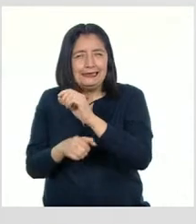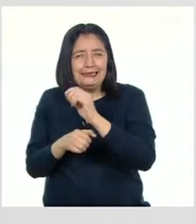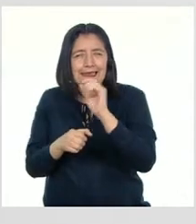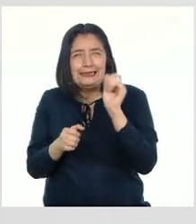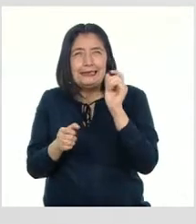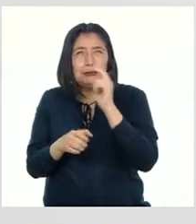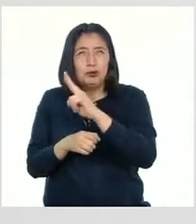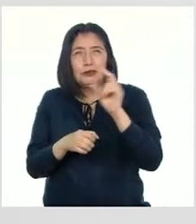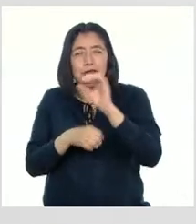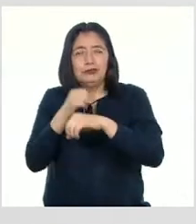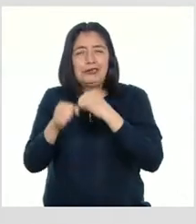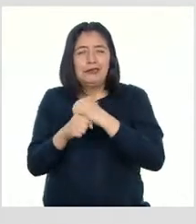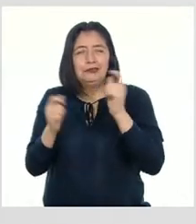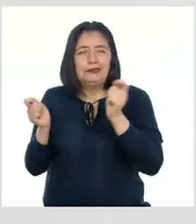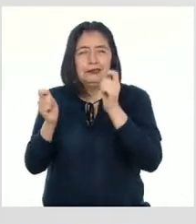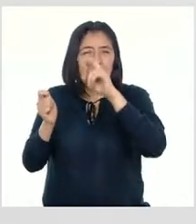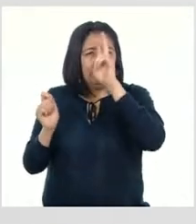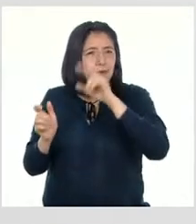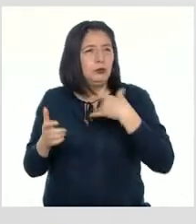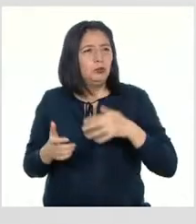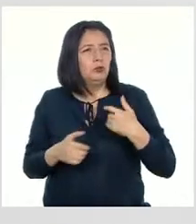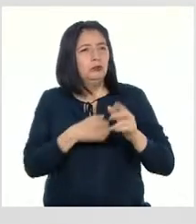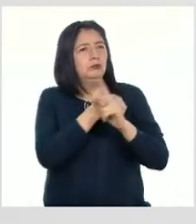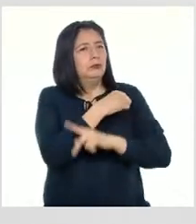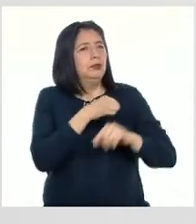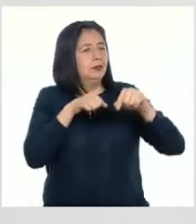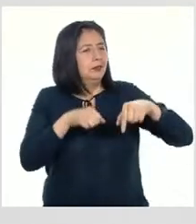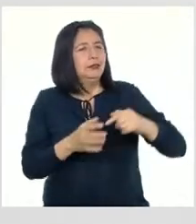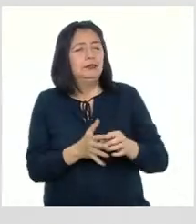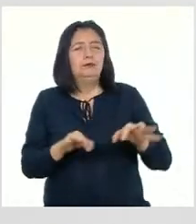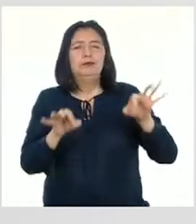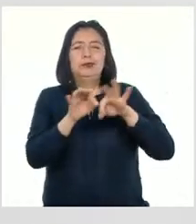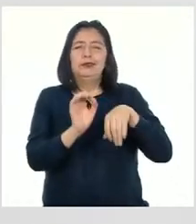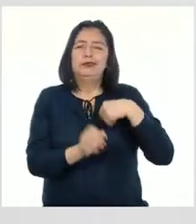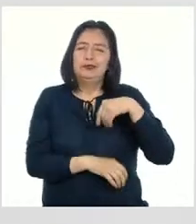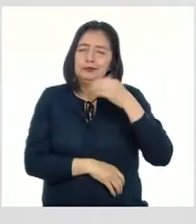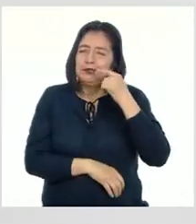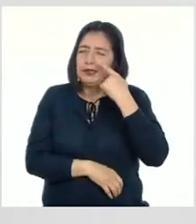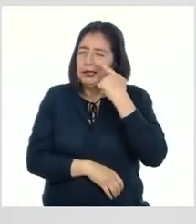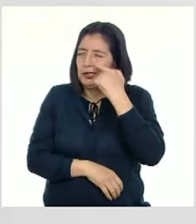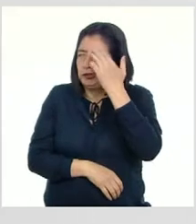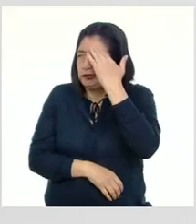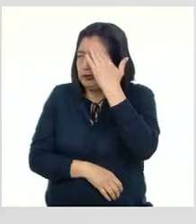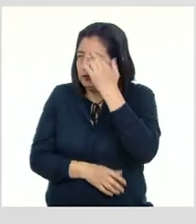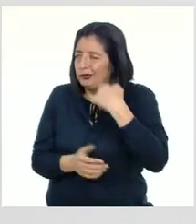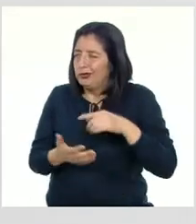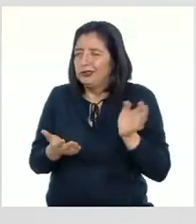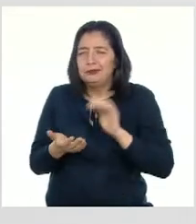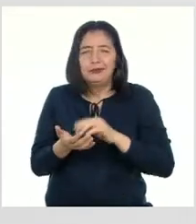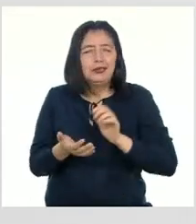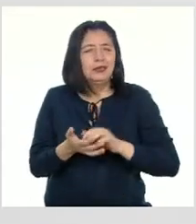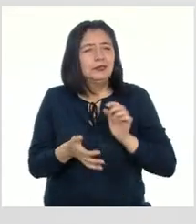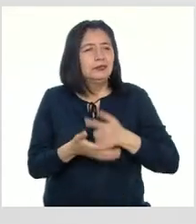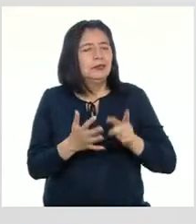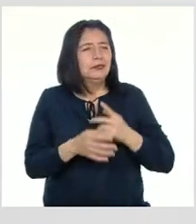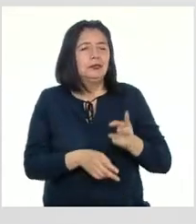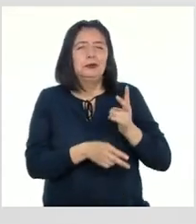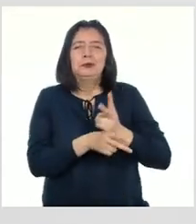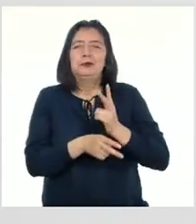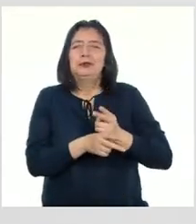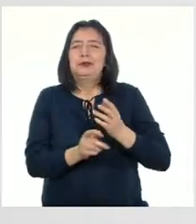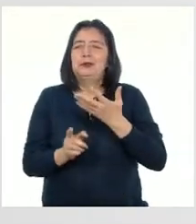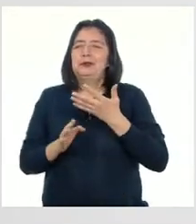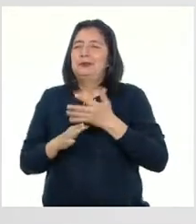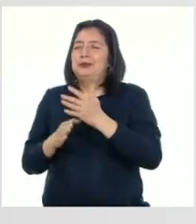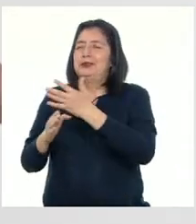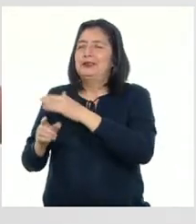como país atravesamos un momento importante para conocernos un poco más Y seguir cultivando y compartiendo nuestra